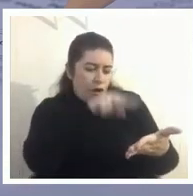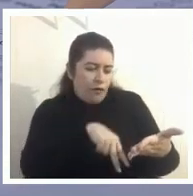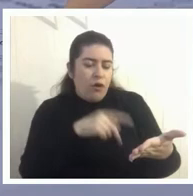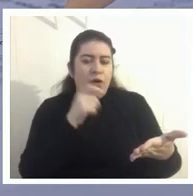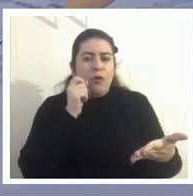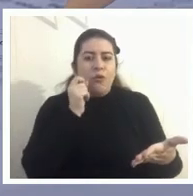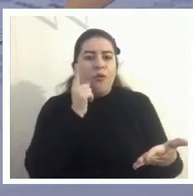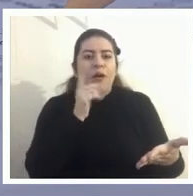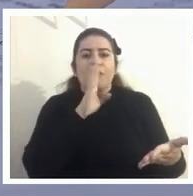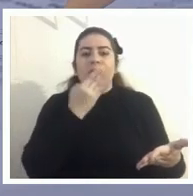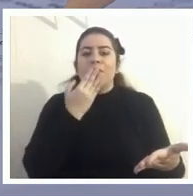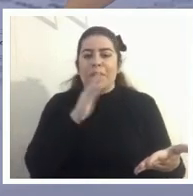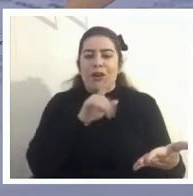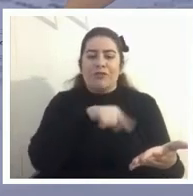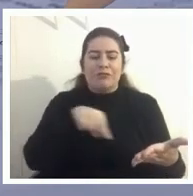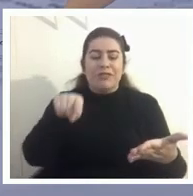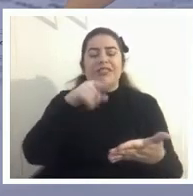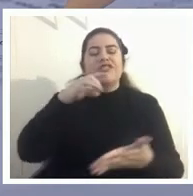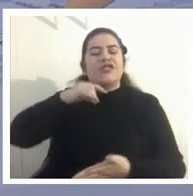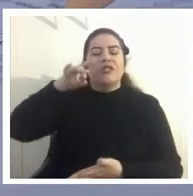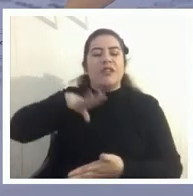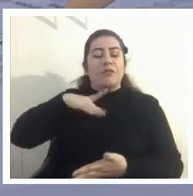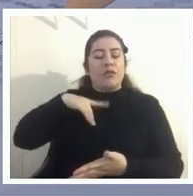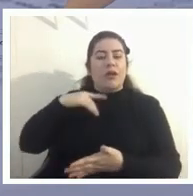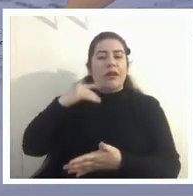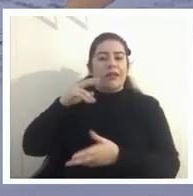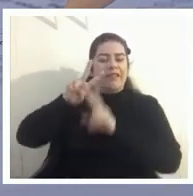sabemos desde muchos estudios internacionales